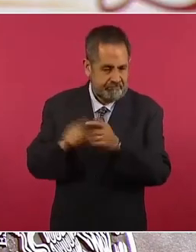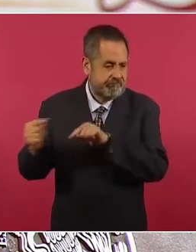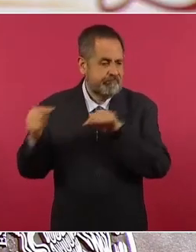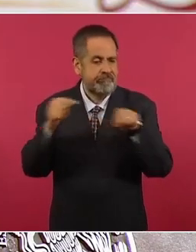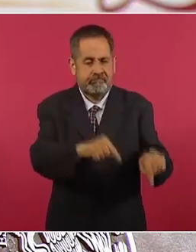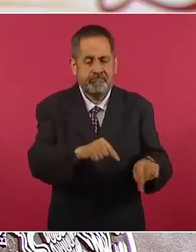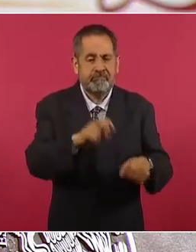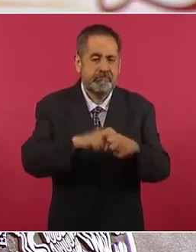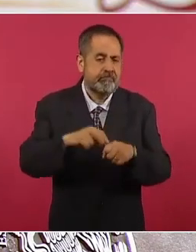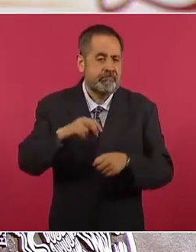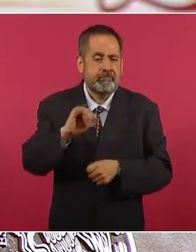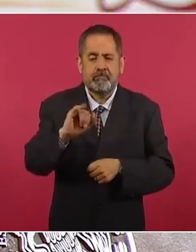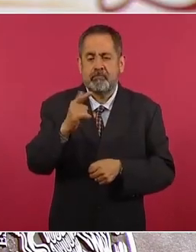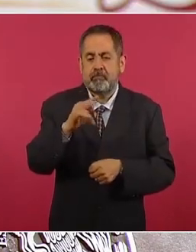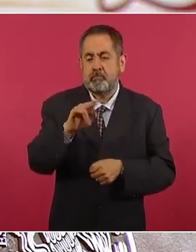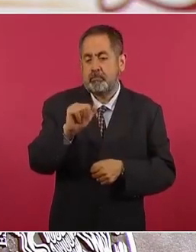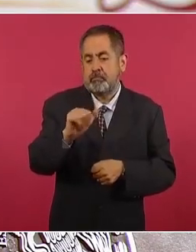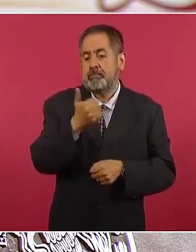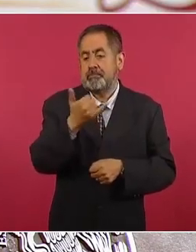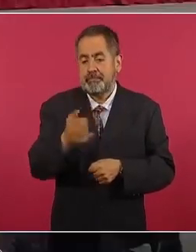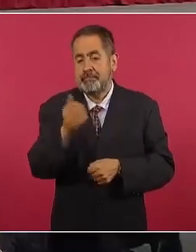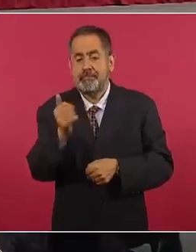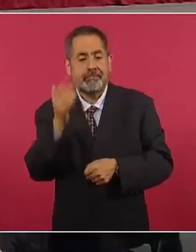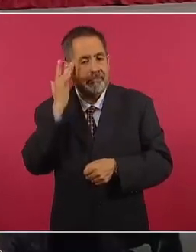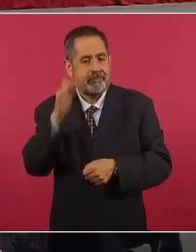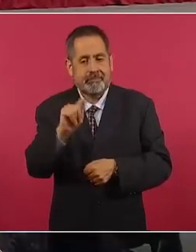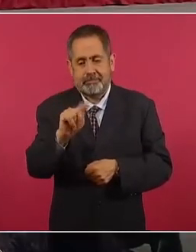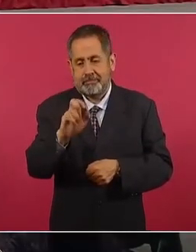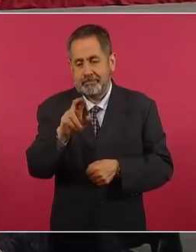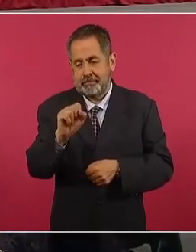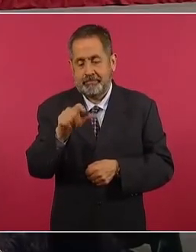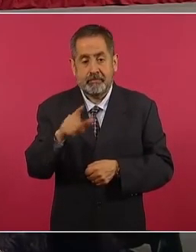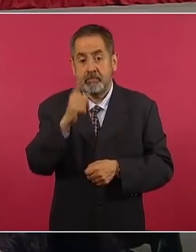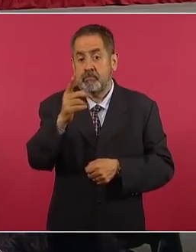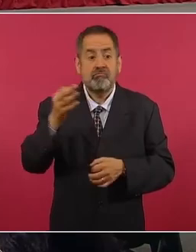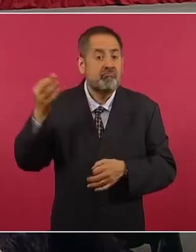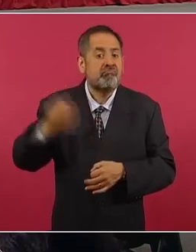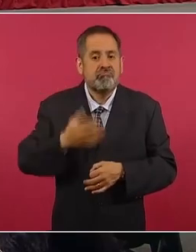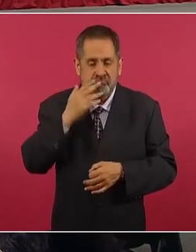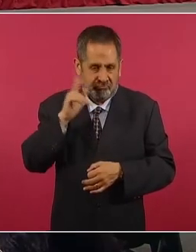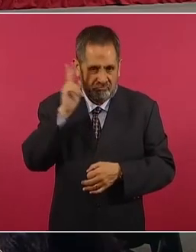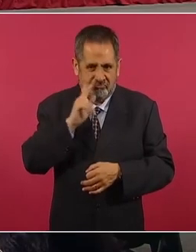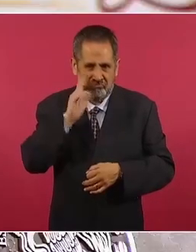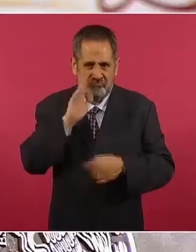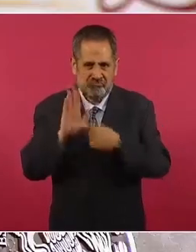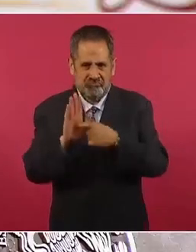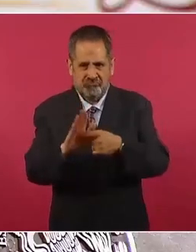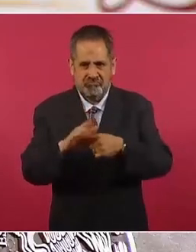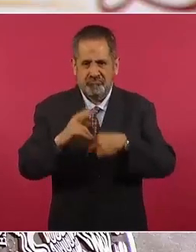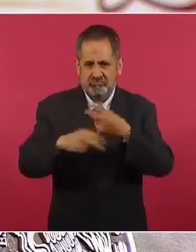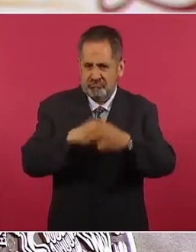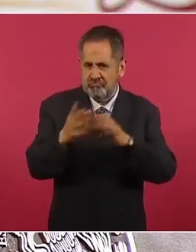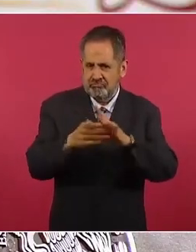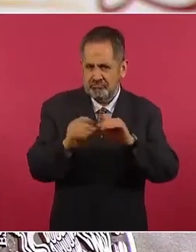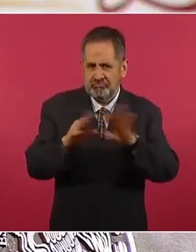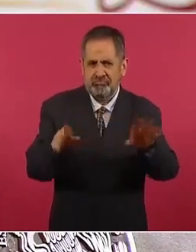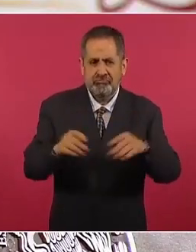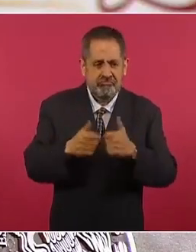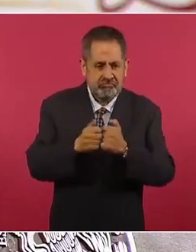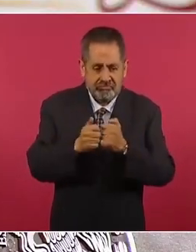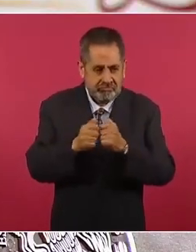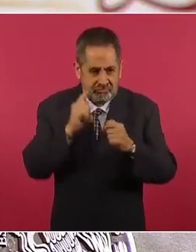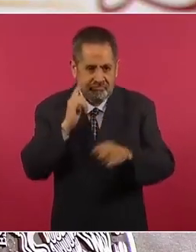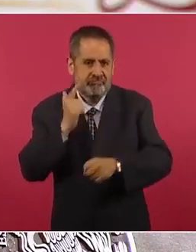Justicia en Iguala y en Santa Teresa. Y se confirma, que ese es un hecho importante porque se va a aclarar con los mensajes que se han